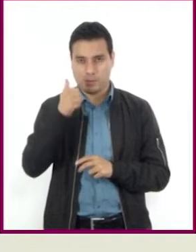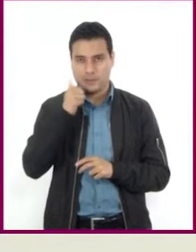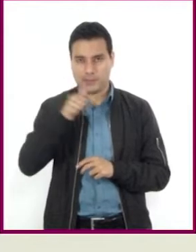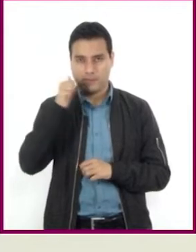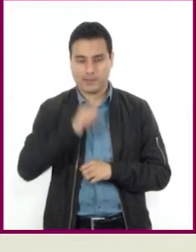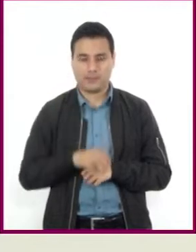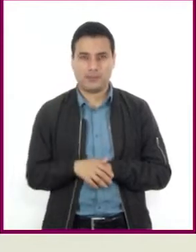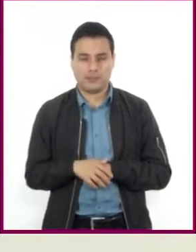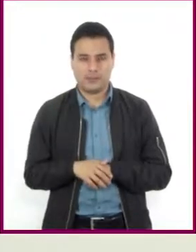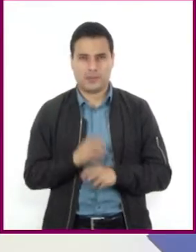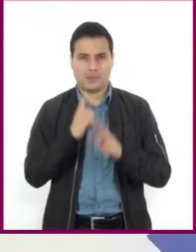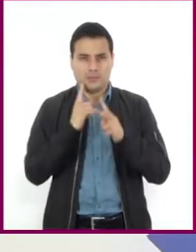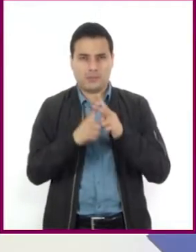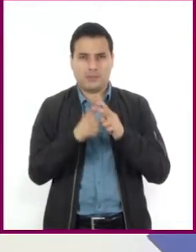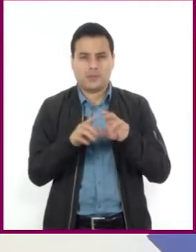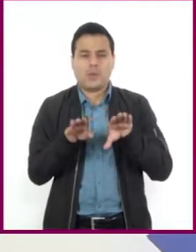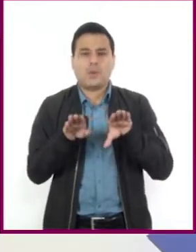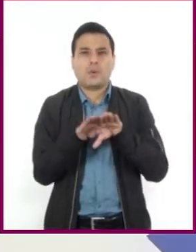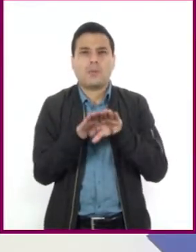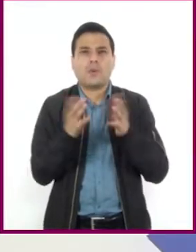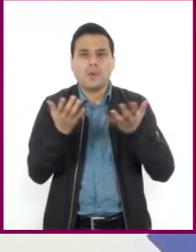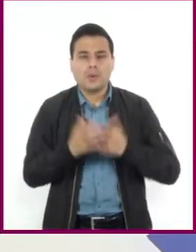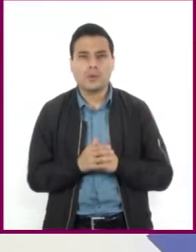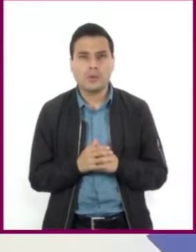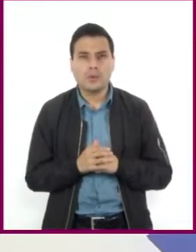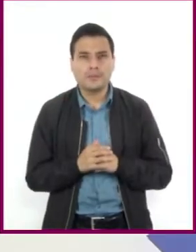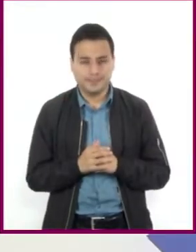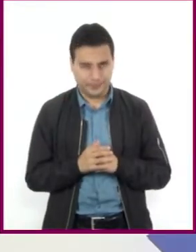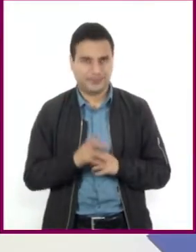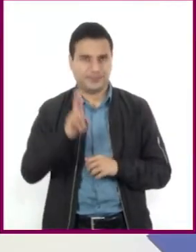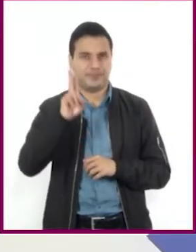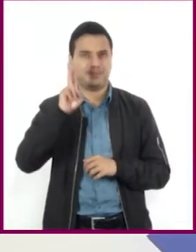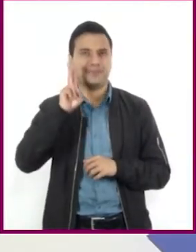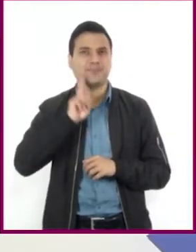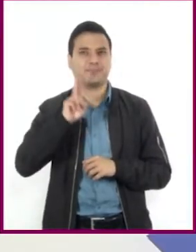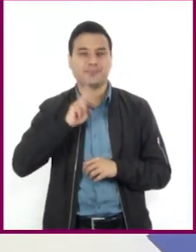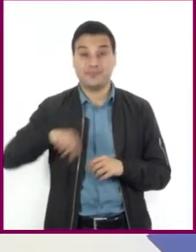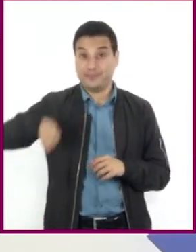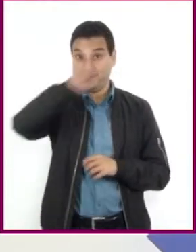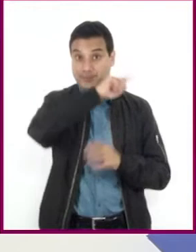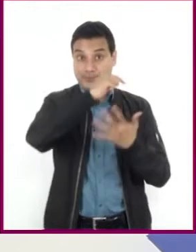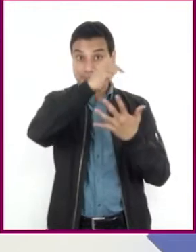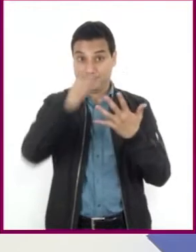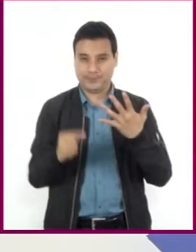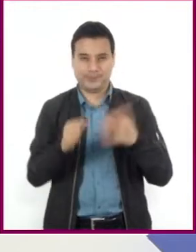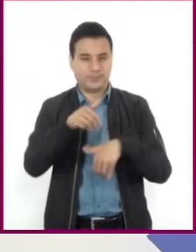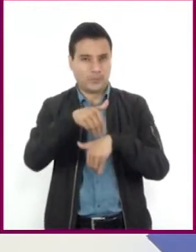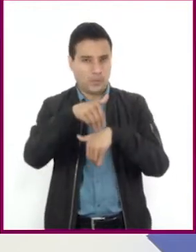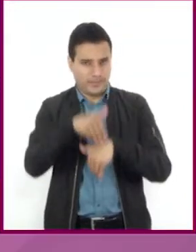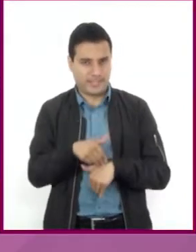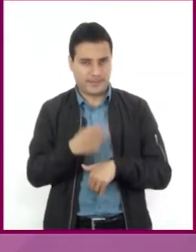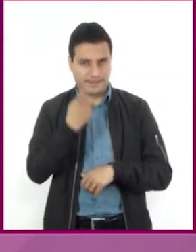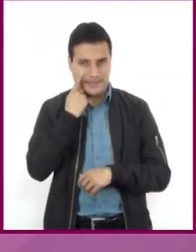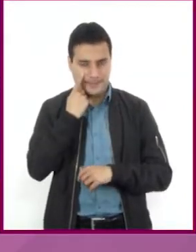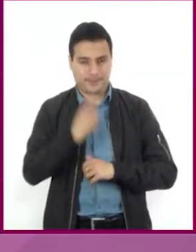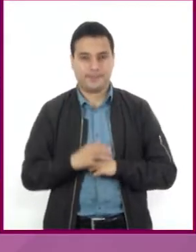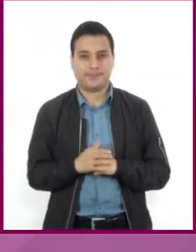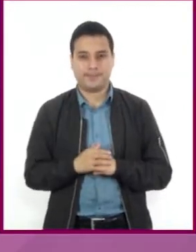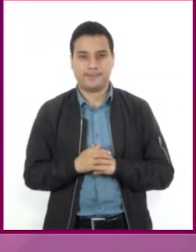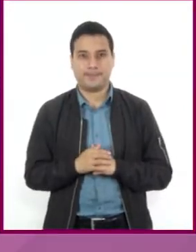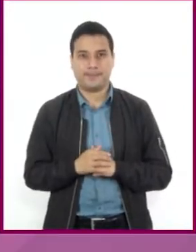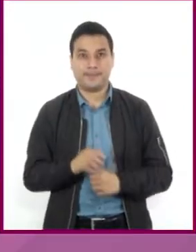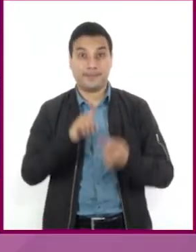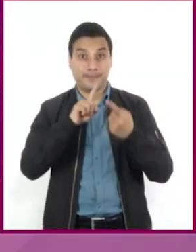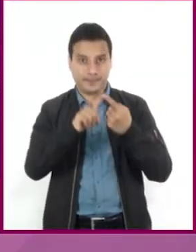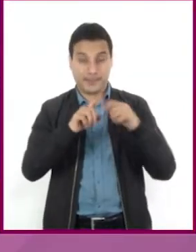hacemos para calcular escalas? Los desafío a que sigan los pasos de medición y cálculo de escalas. Observen muy